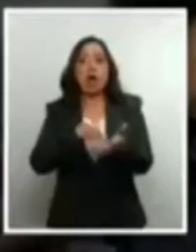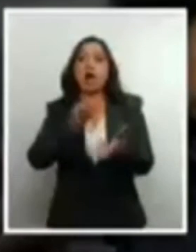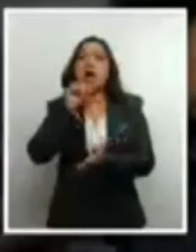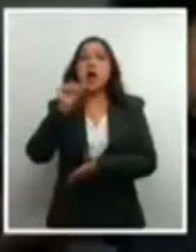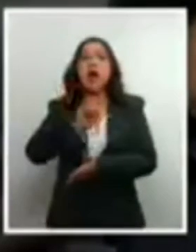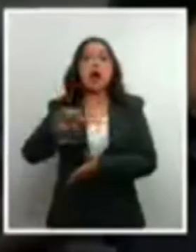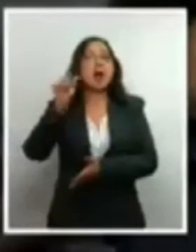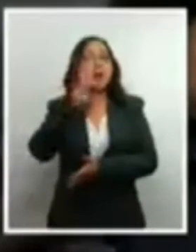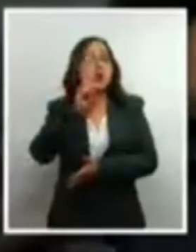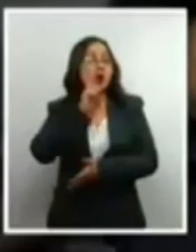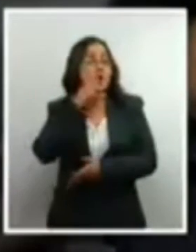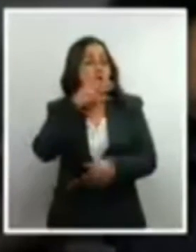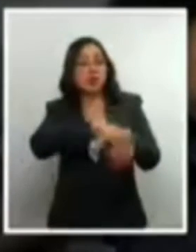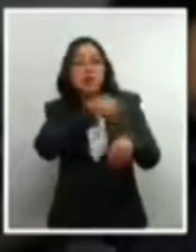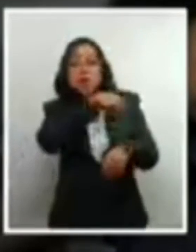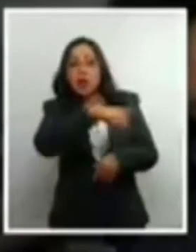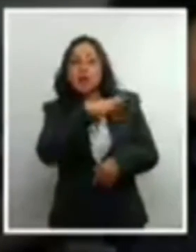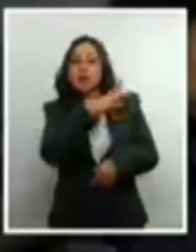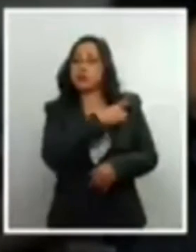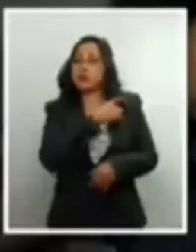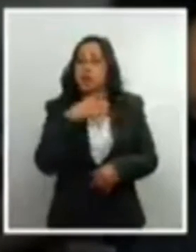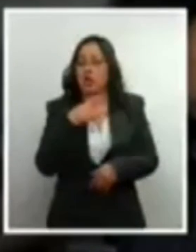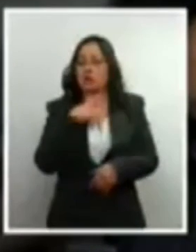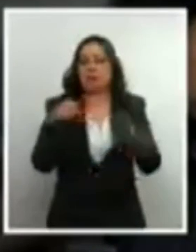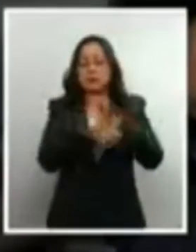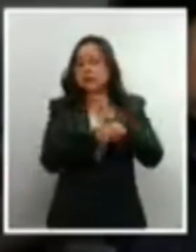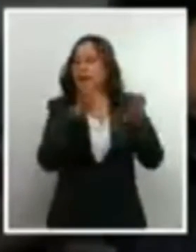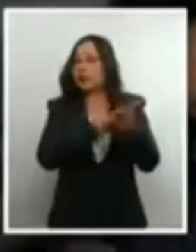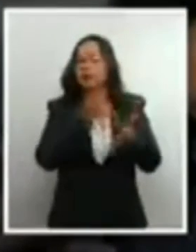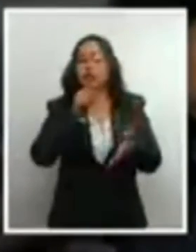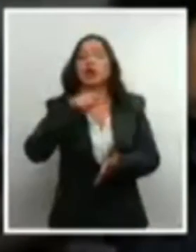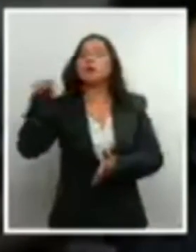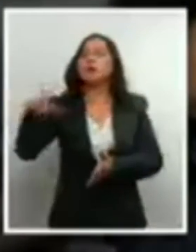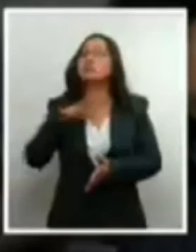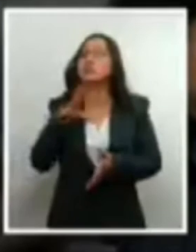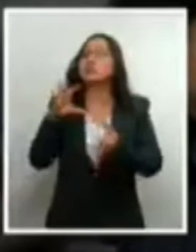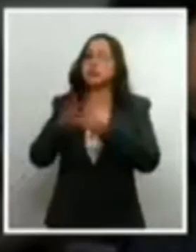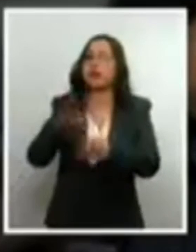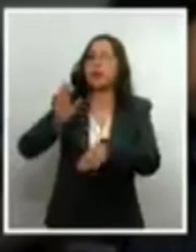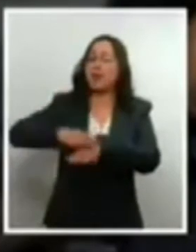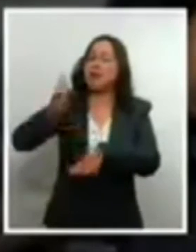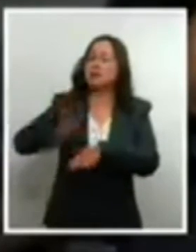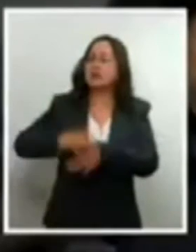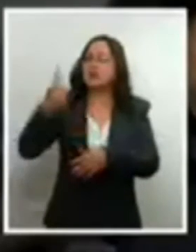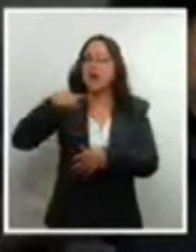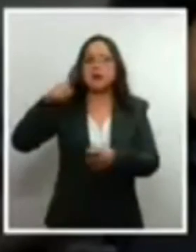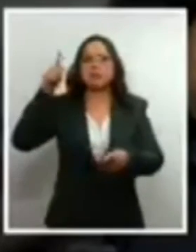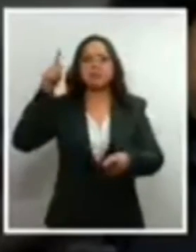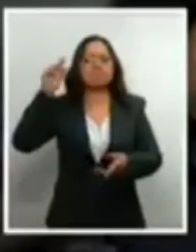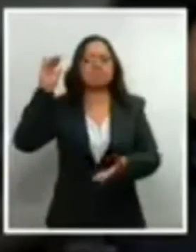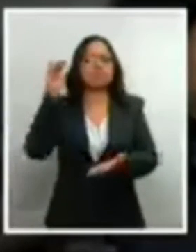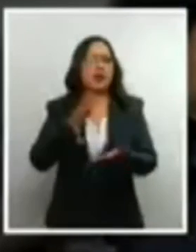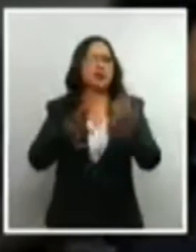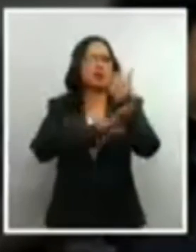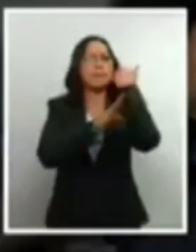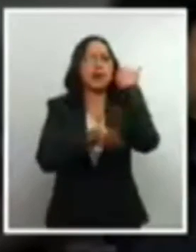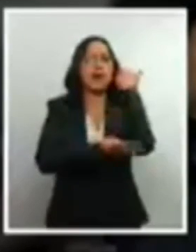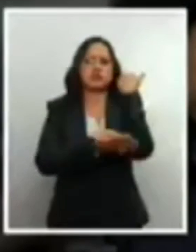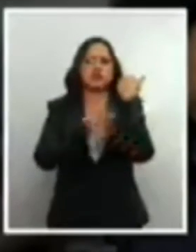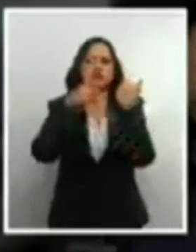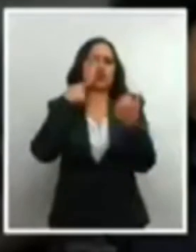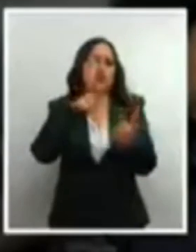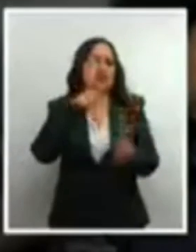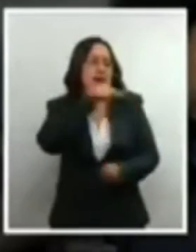sino alertar a los tomadores de decisiones de política pública, hacer un mayor esfuerzo por abatir los índices de embarazos no deseados,